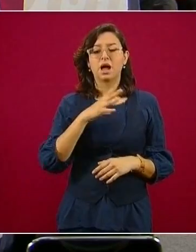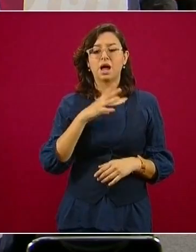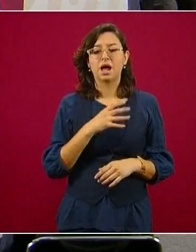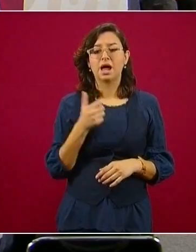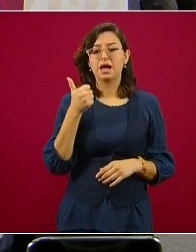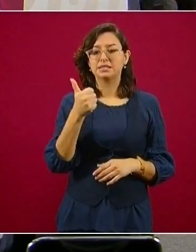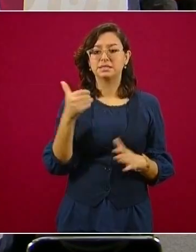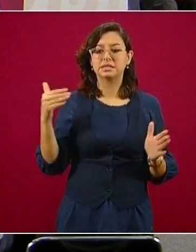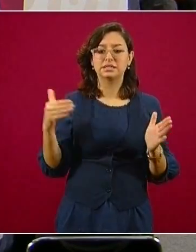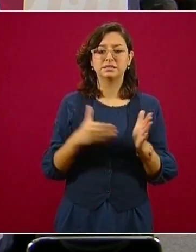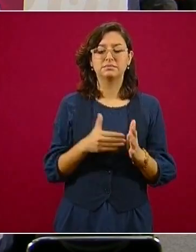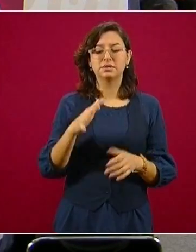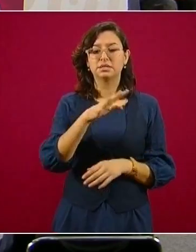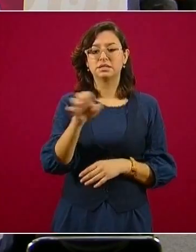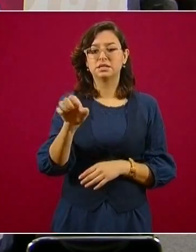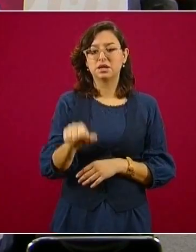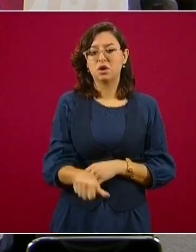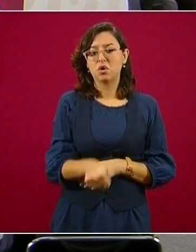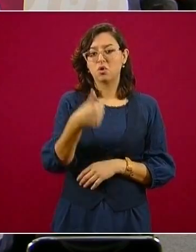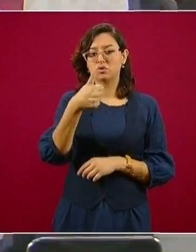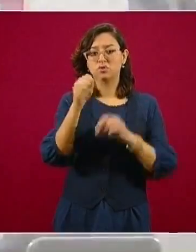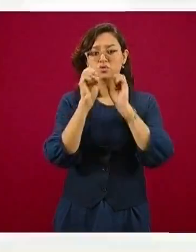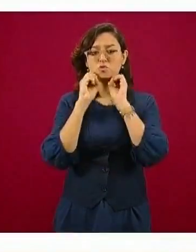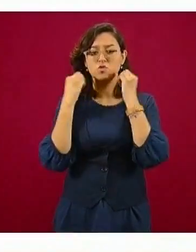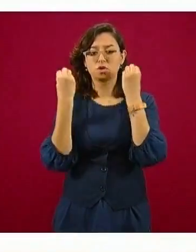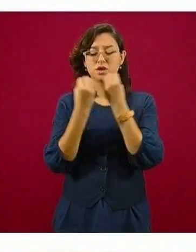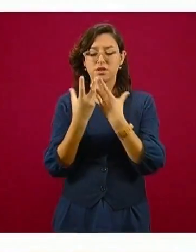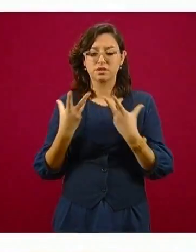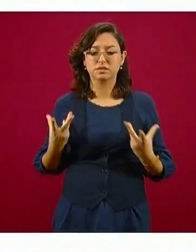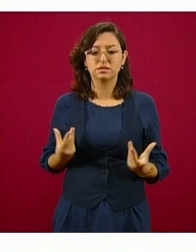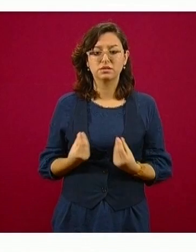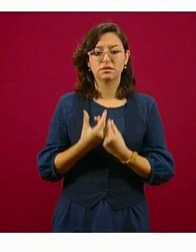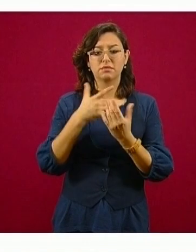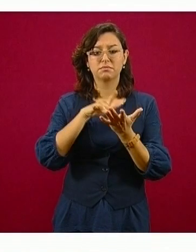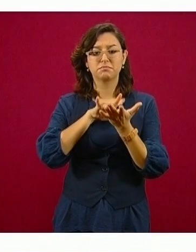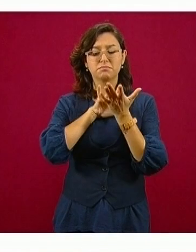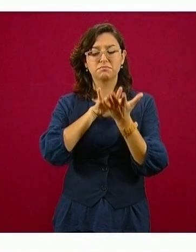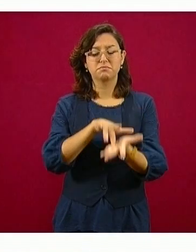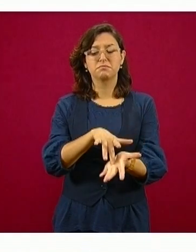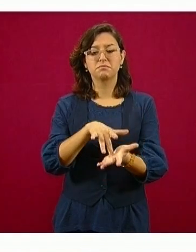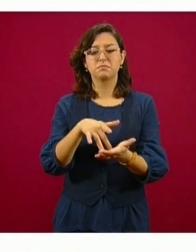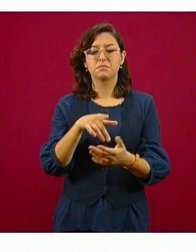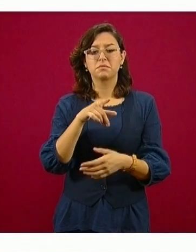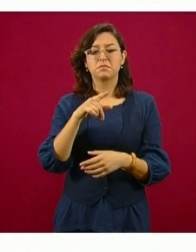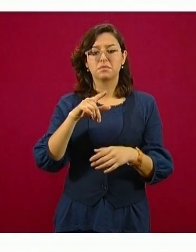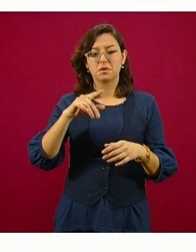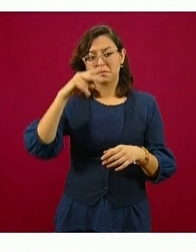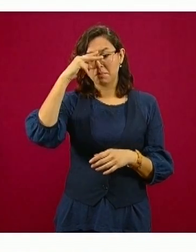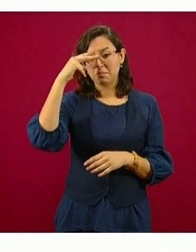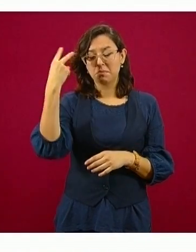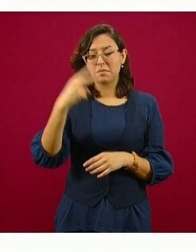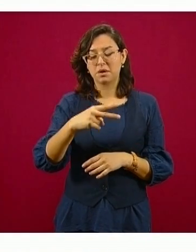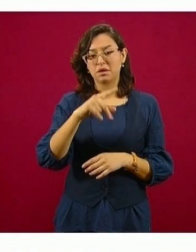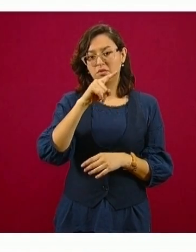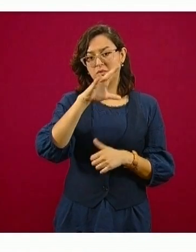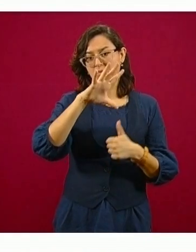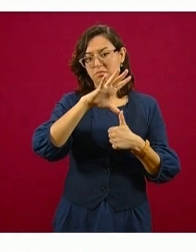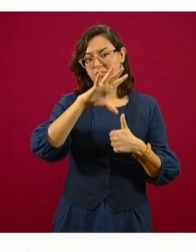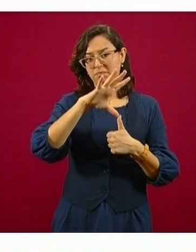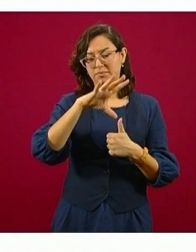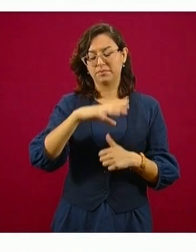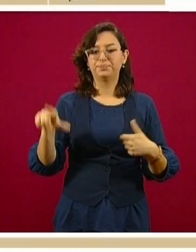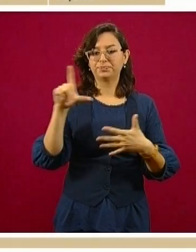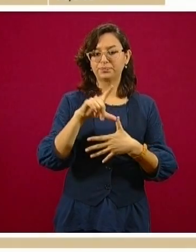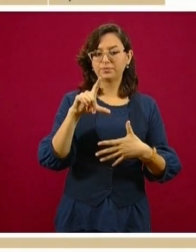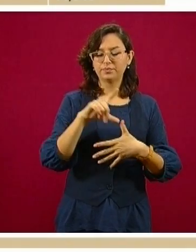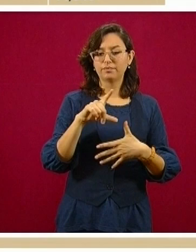Unidos, 890 de Asia Pacífico, 579 de África, 449 de América del